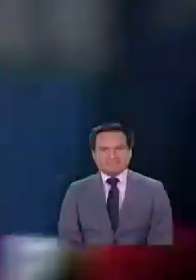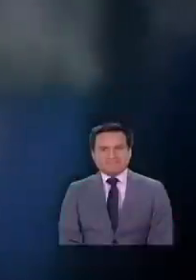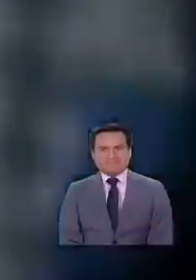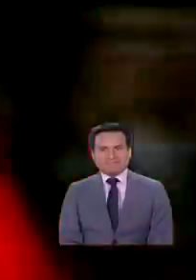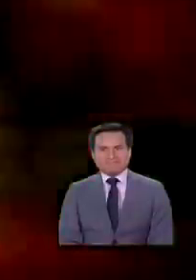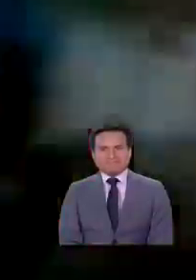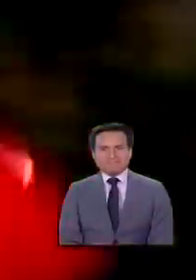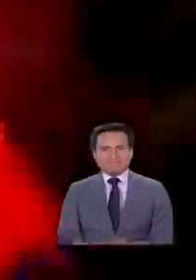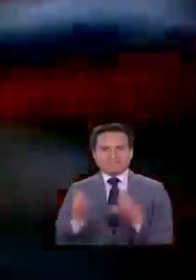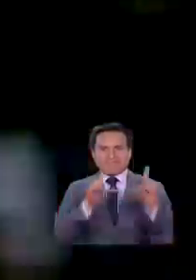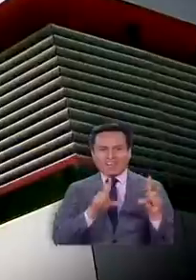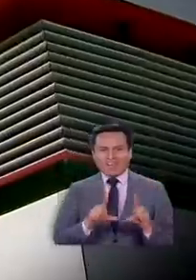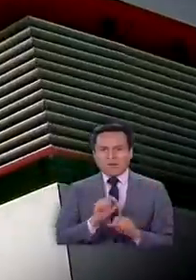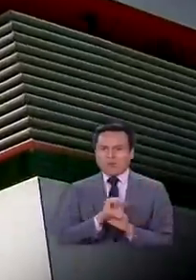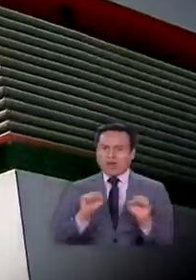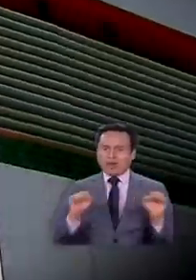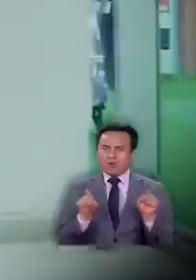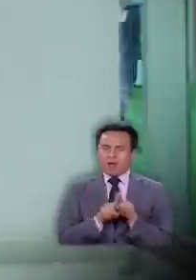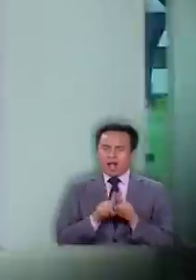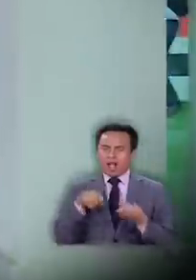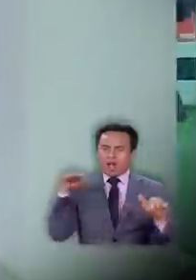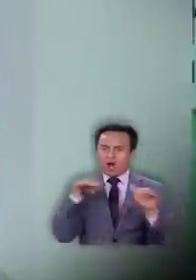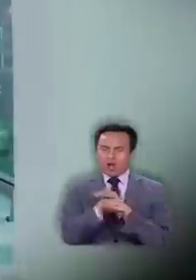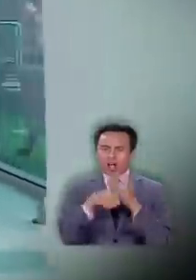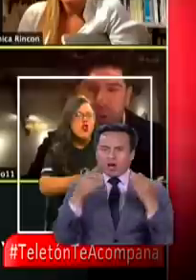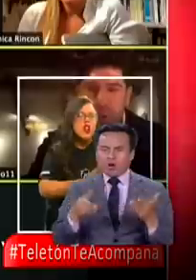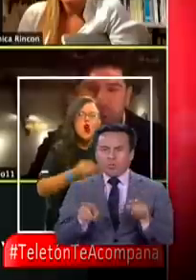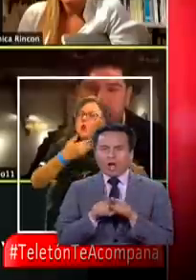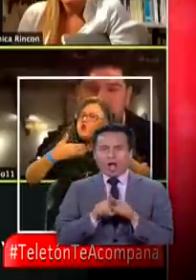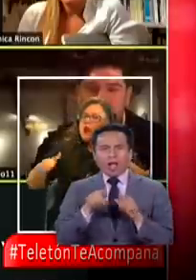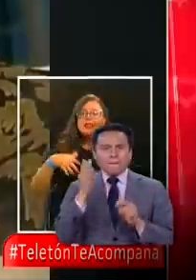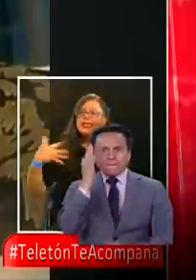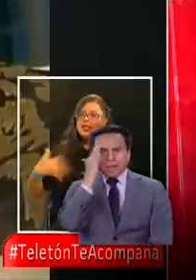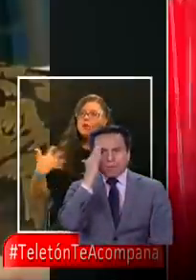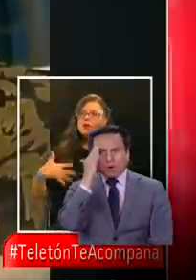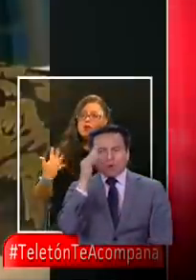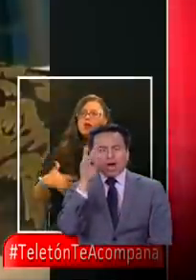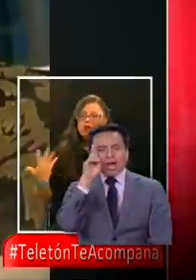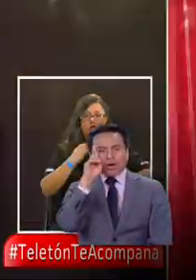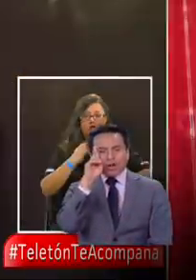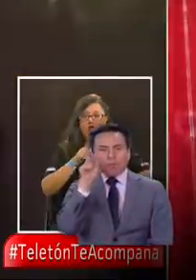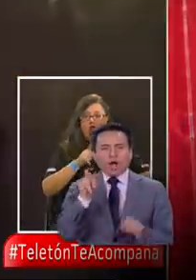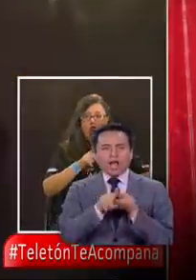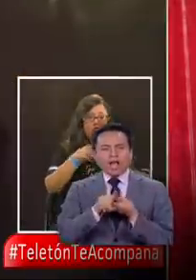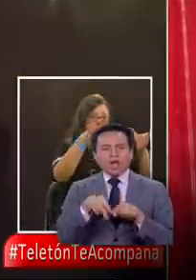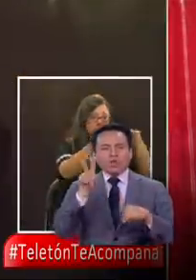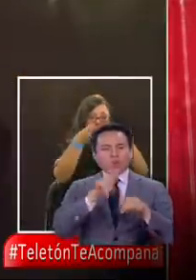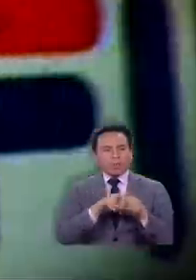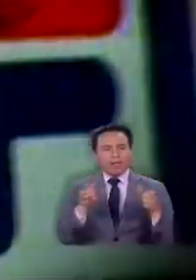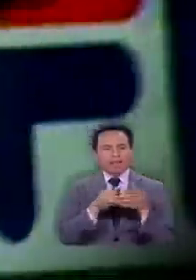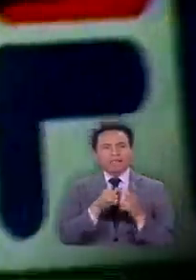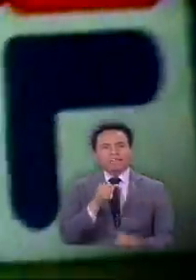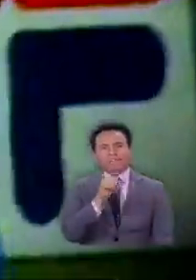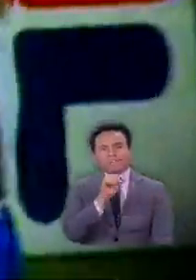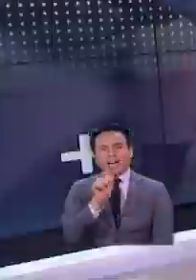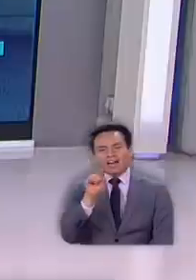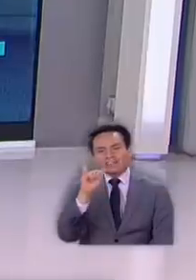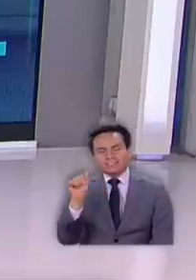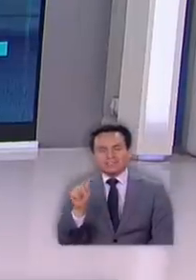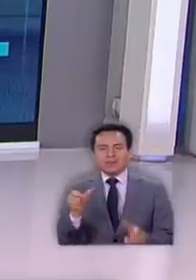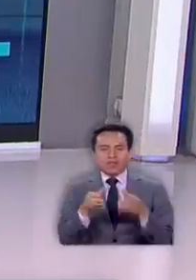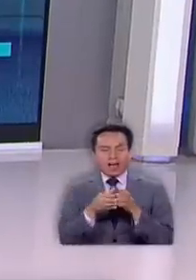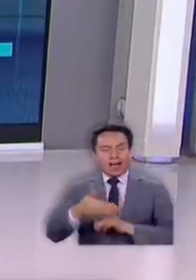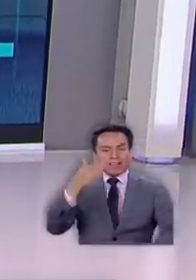imágenes imborrables goles que aún están en nuestra memoria de la recordada dupla Zazá Zamorano